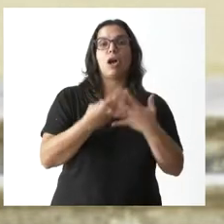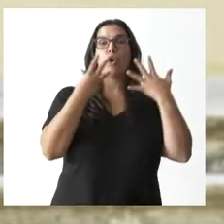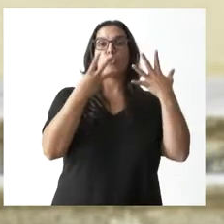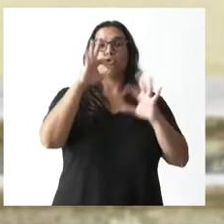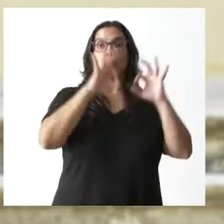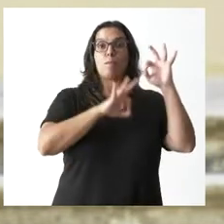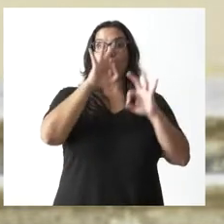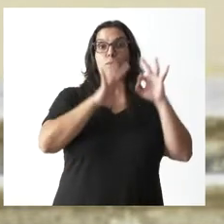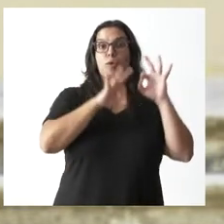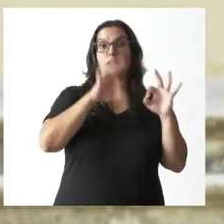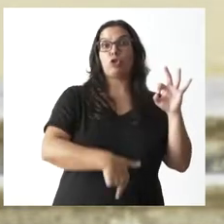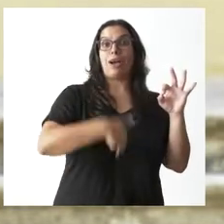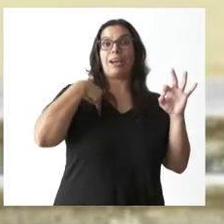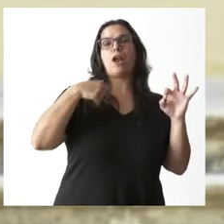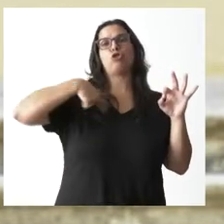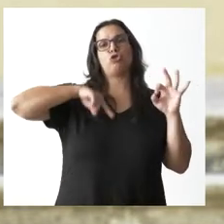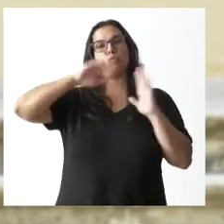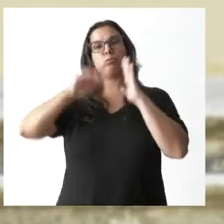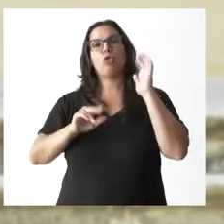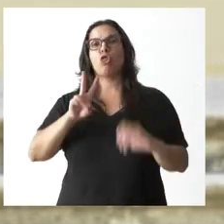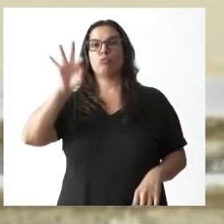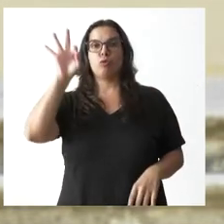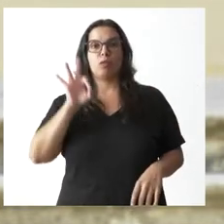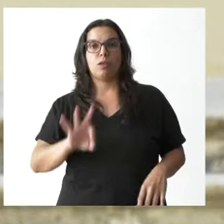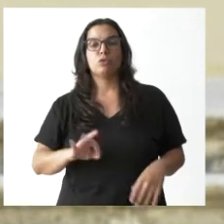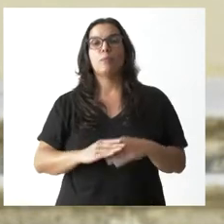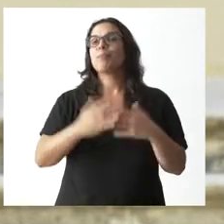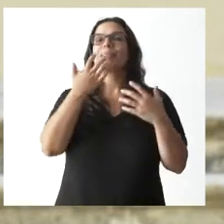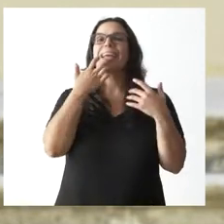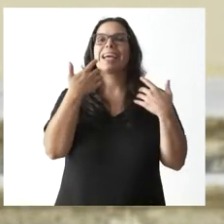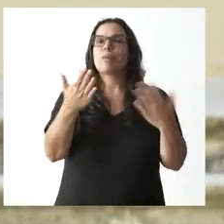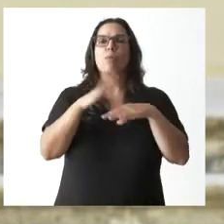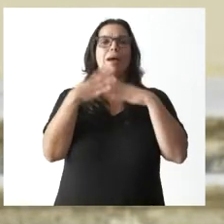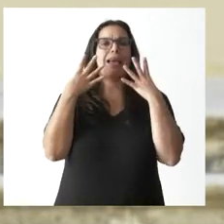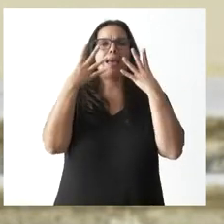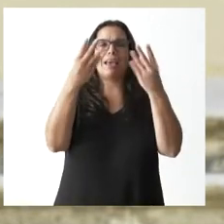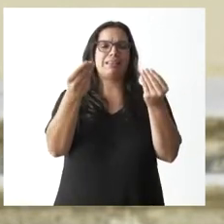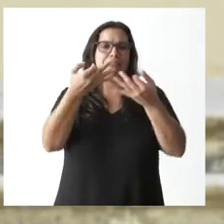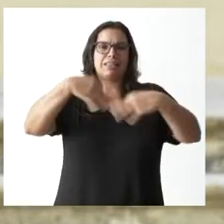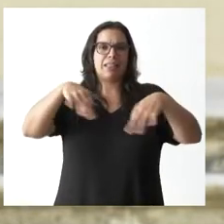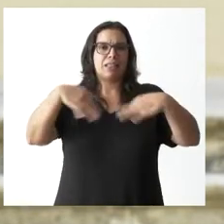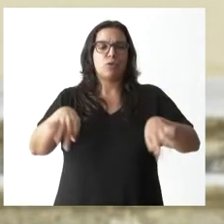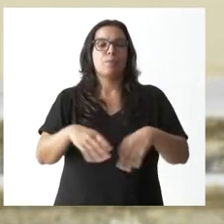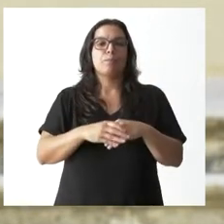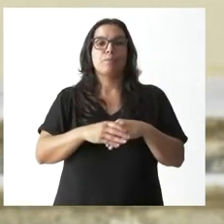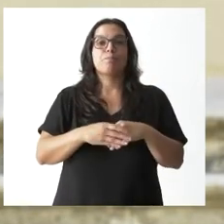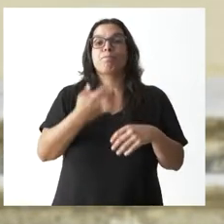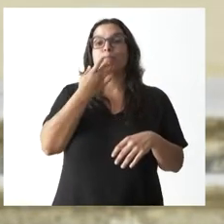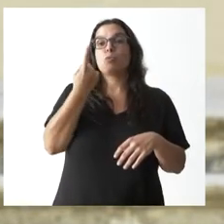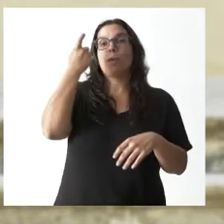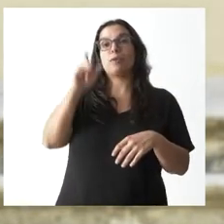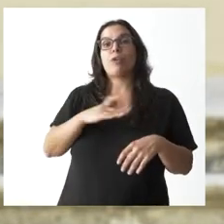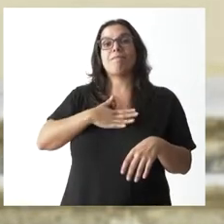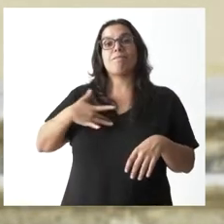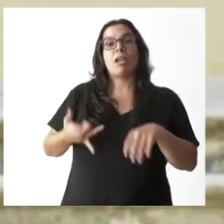es el de tipo general. Les voy a poner un ejemplo y lo van a entender de manera sencilla. Un emprendedor que